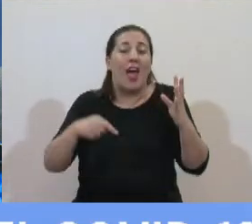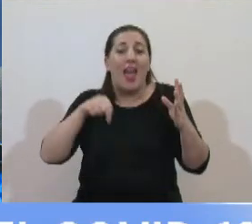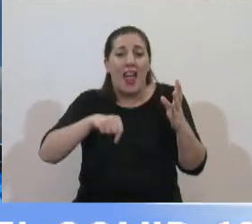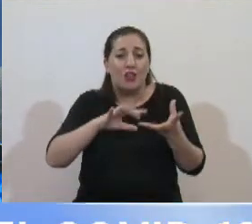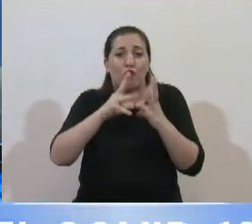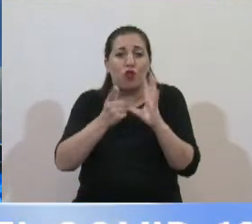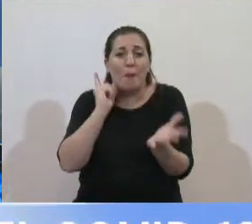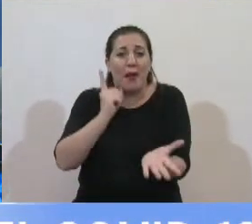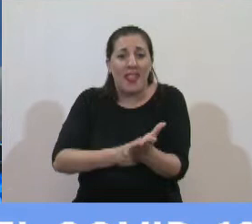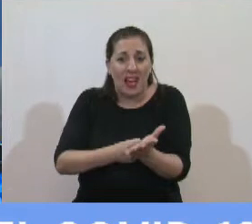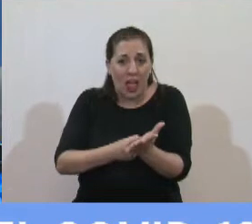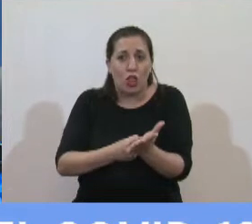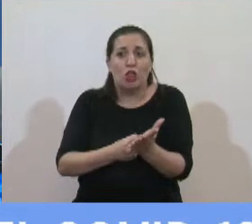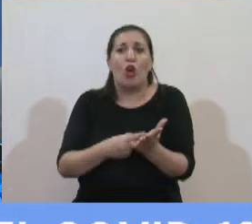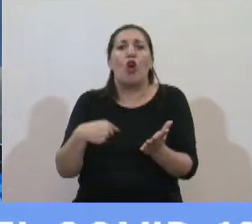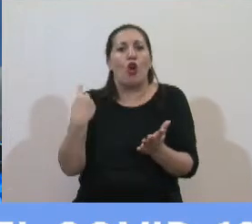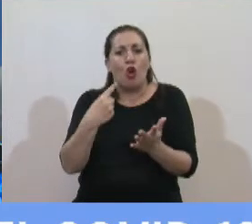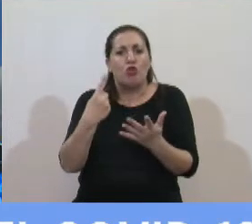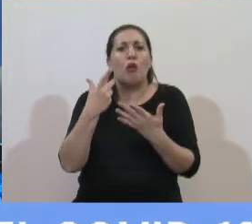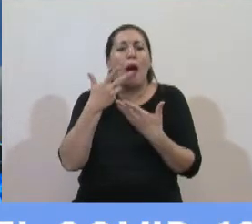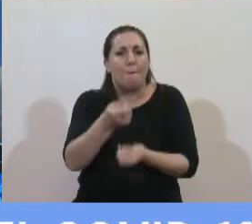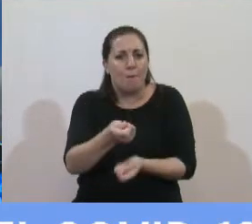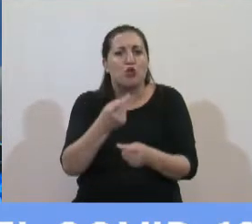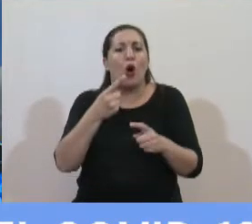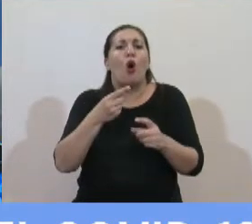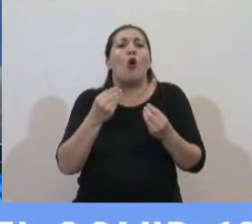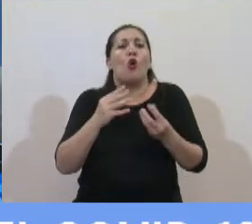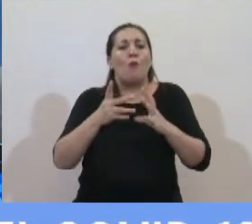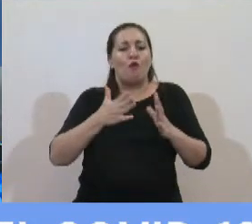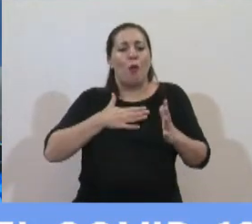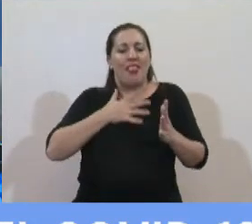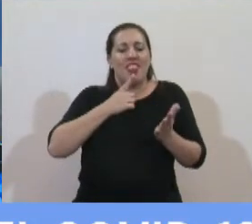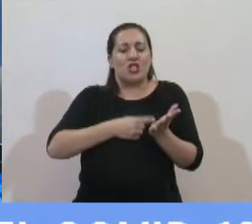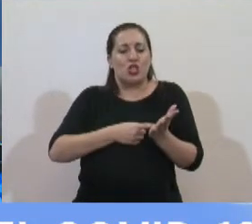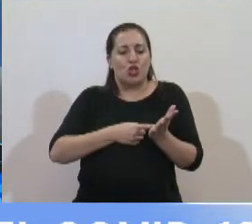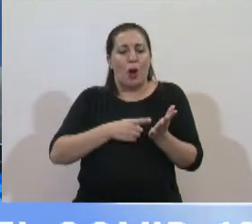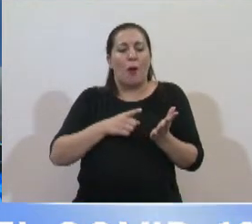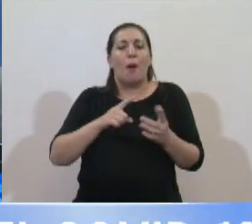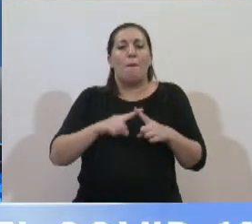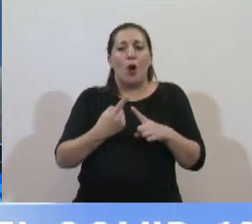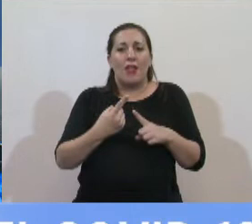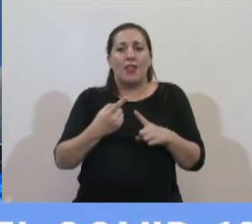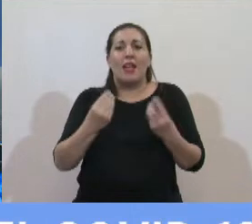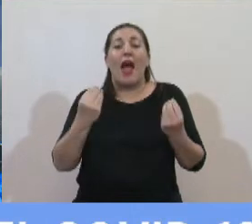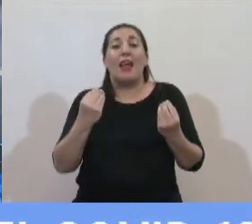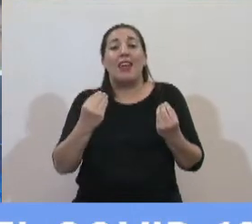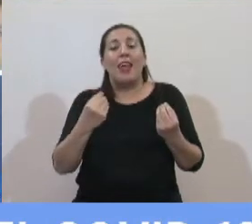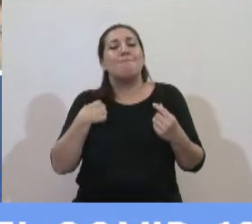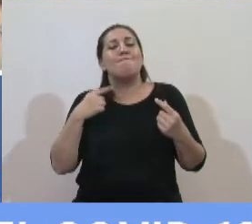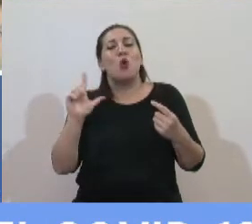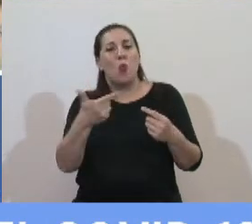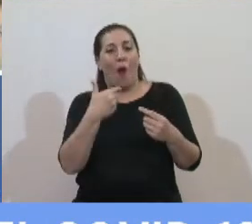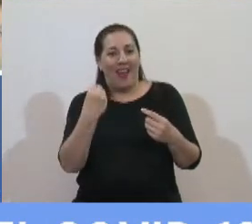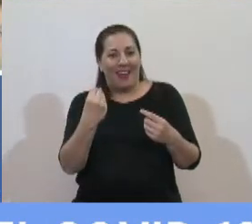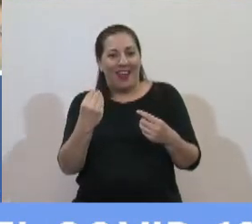decretos los acompañamos claro está como decisión política ¿cuál es la paradoja que el Congreso está en funcionamiento? ¿y cuál